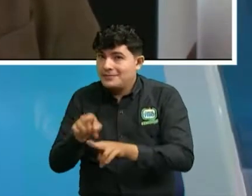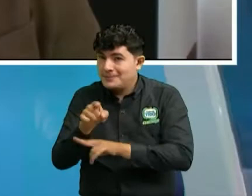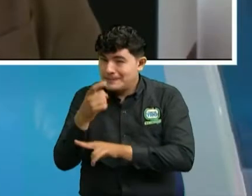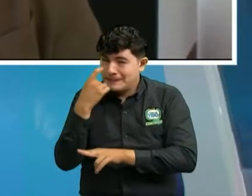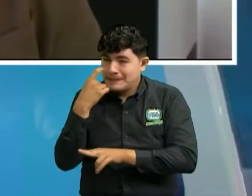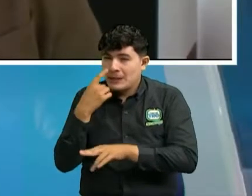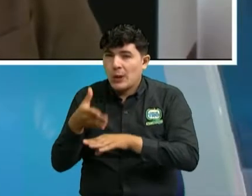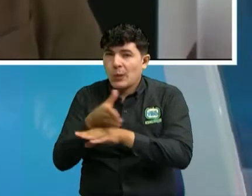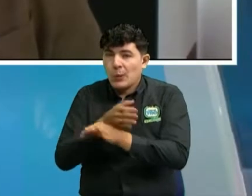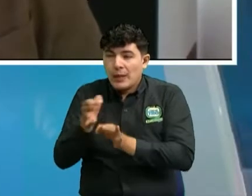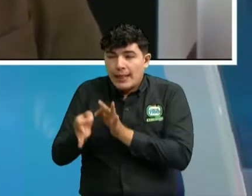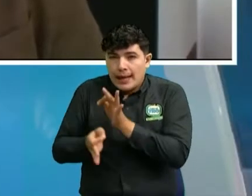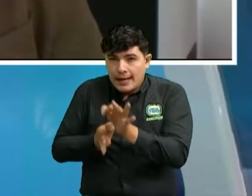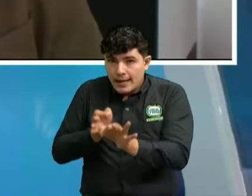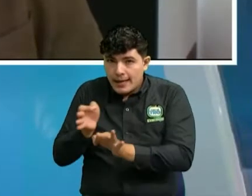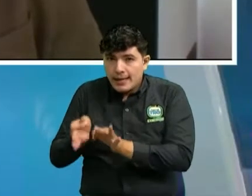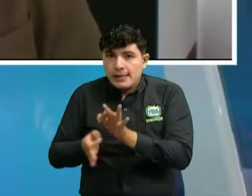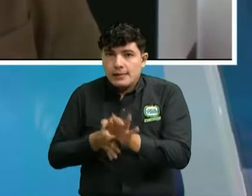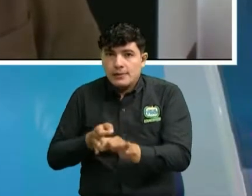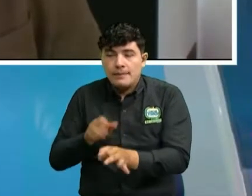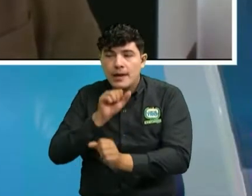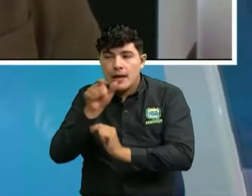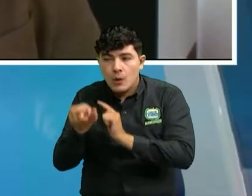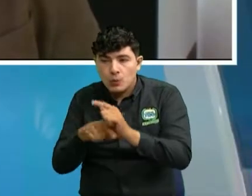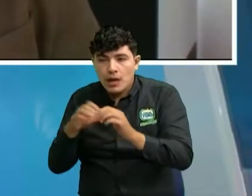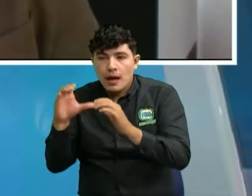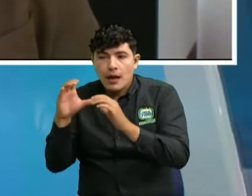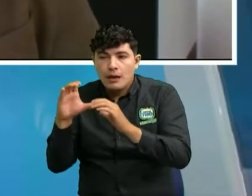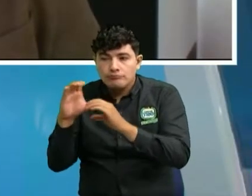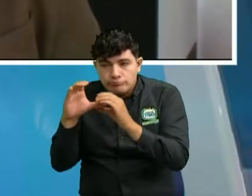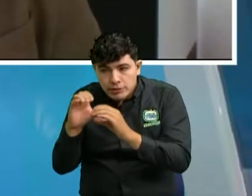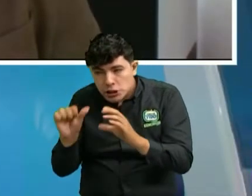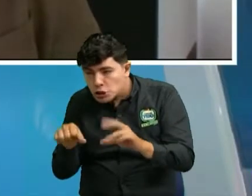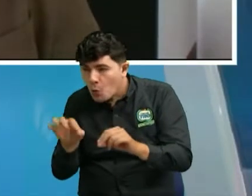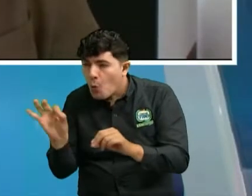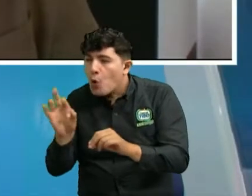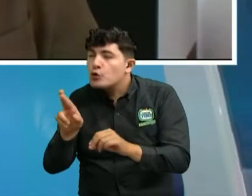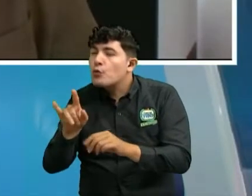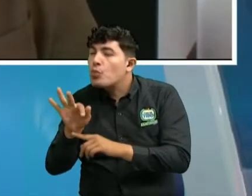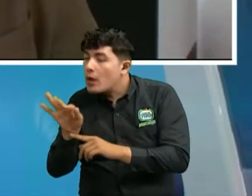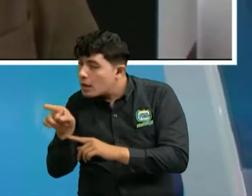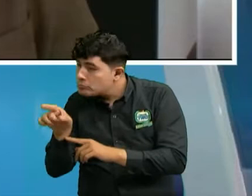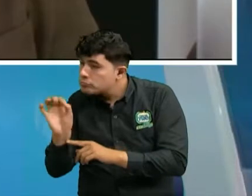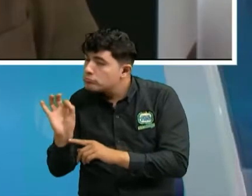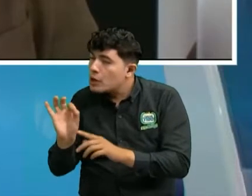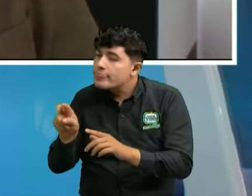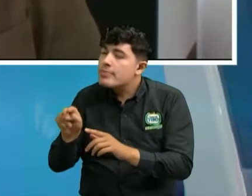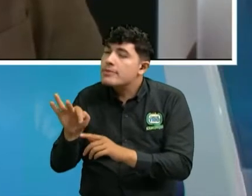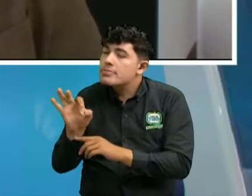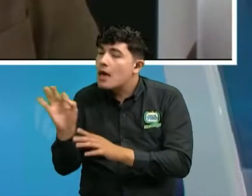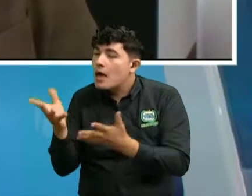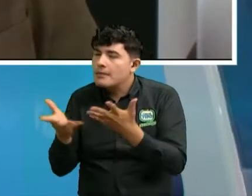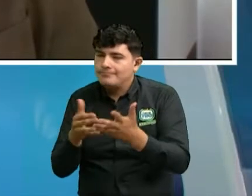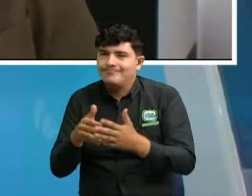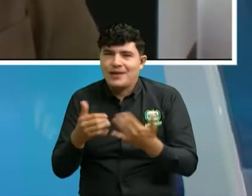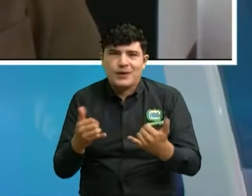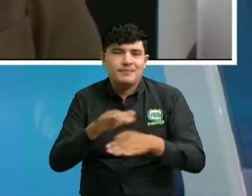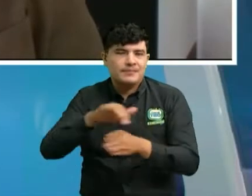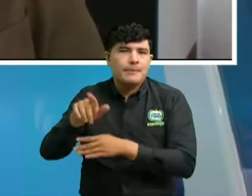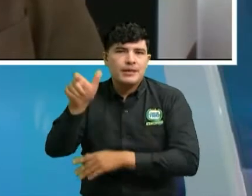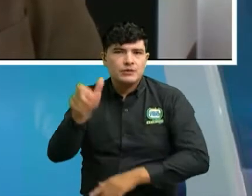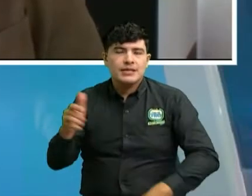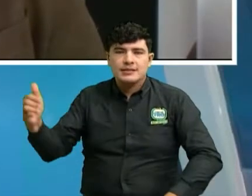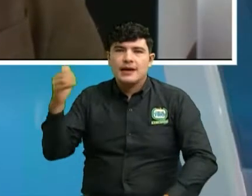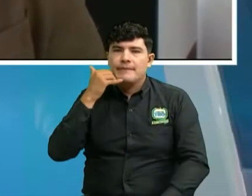para comprar artículos en línea a través del 648 48 20 se comunican con nosotros hola feliz tarde con quien hablamos